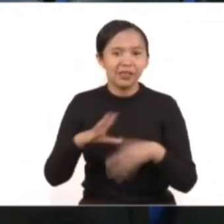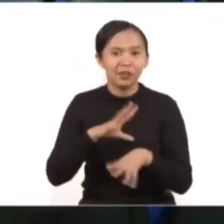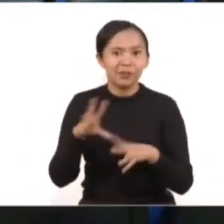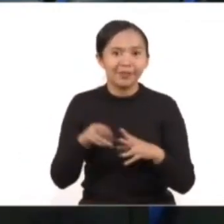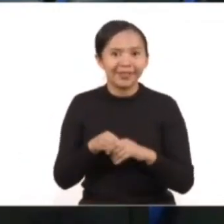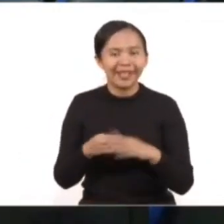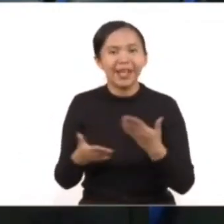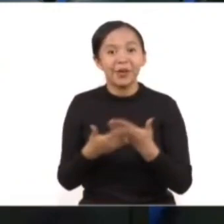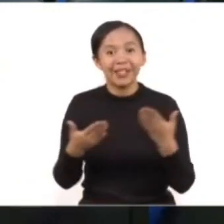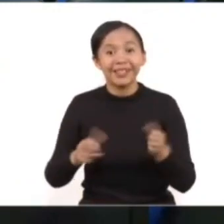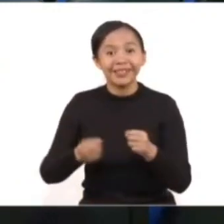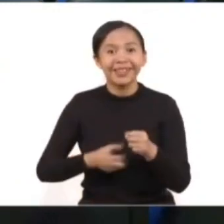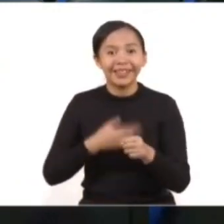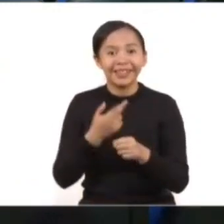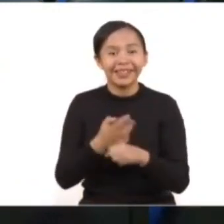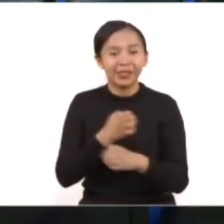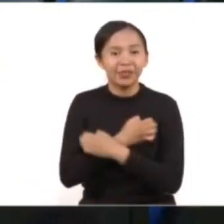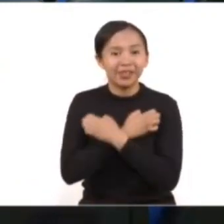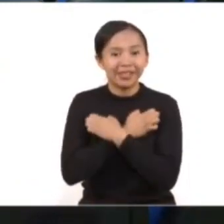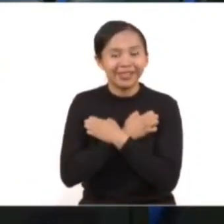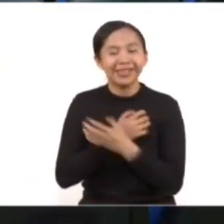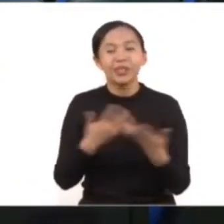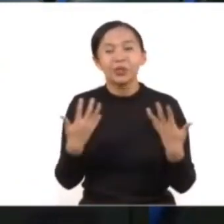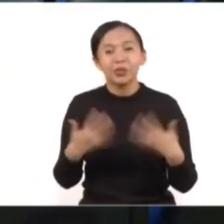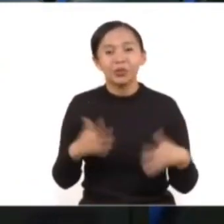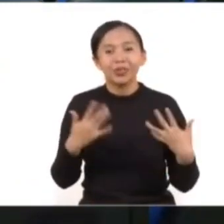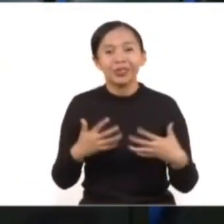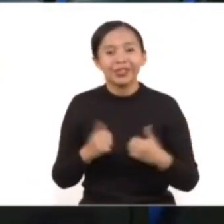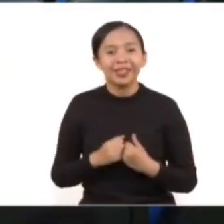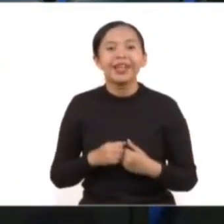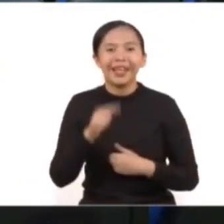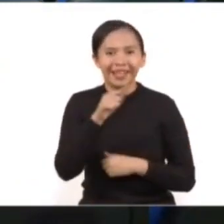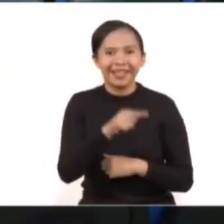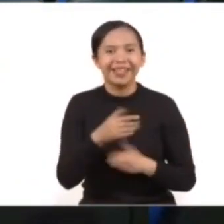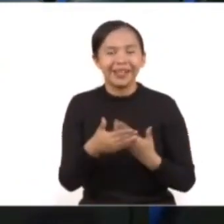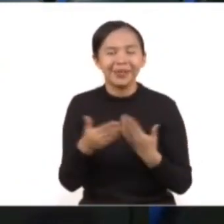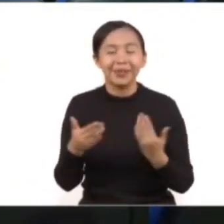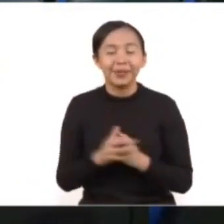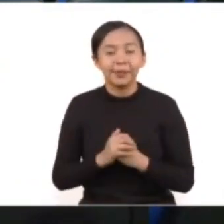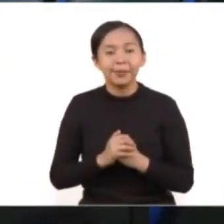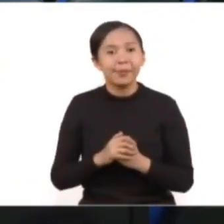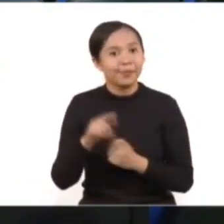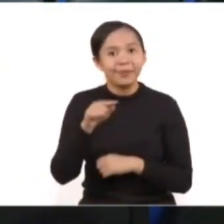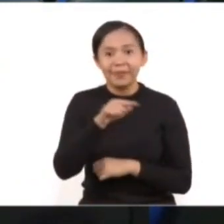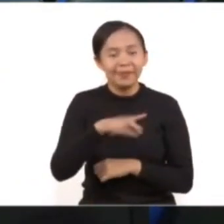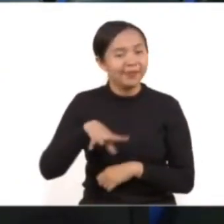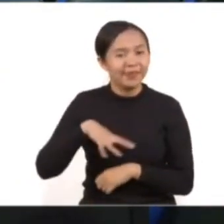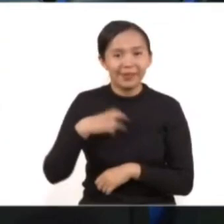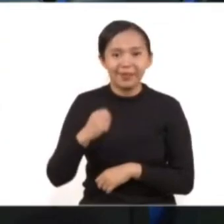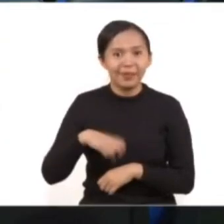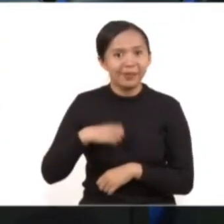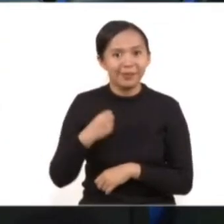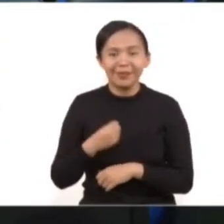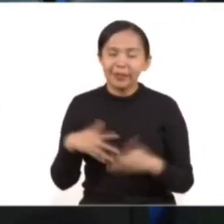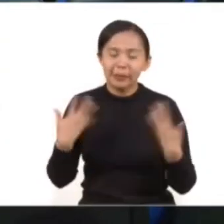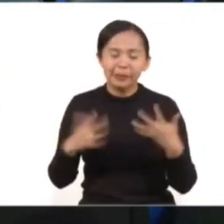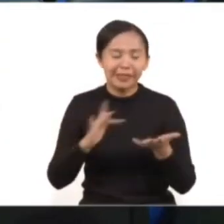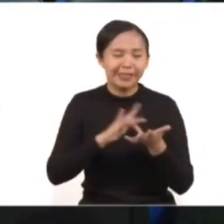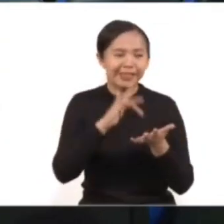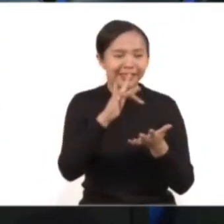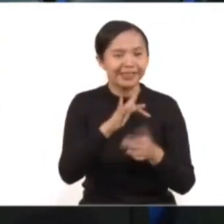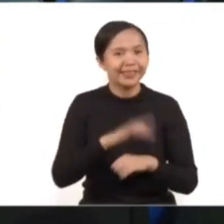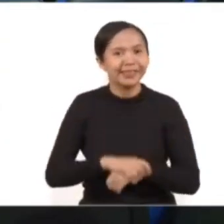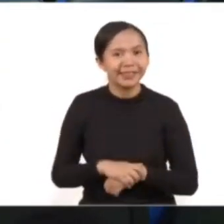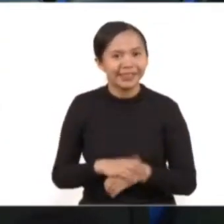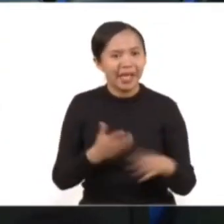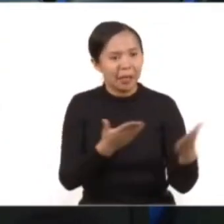está en la Secretaría de Educación, ahora desde ese lugar también luchando. Y me da muchísimo gusto que nos acompañes, Nora,